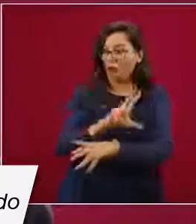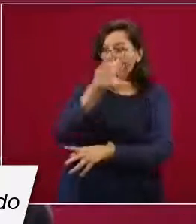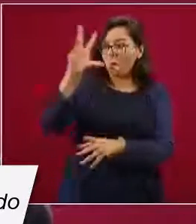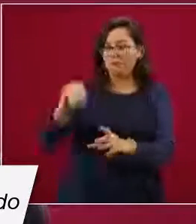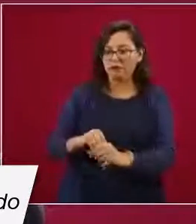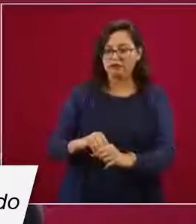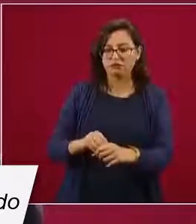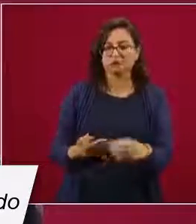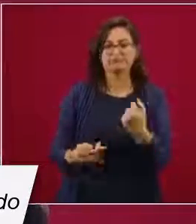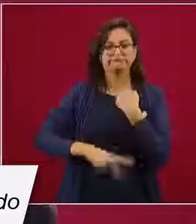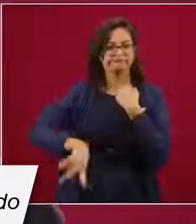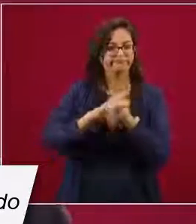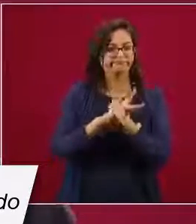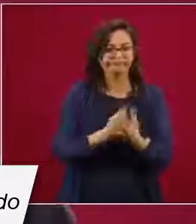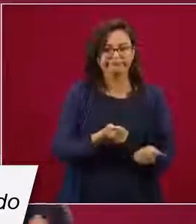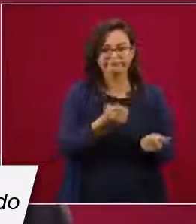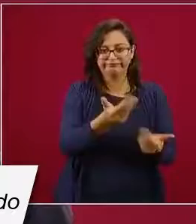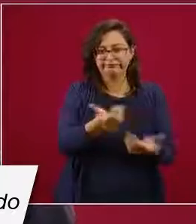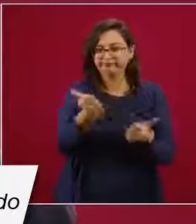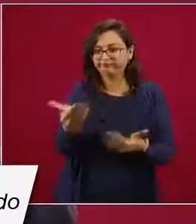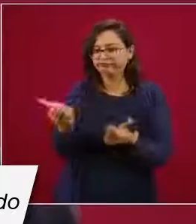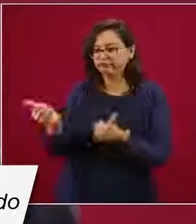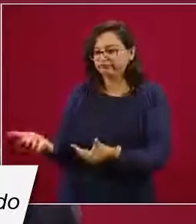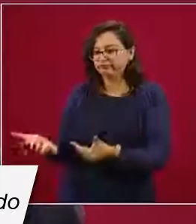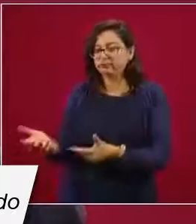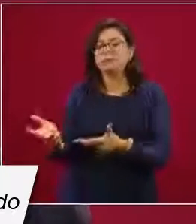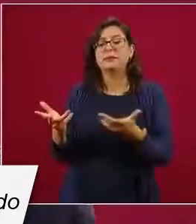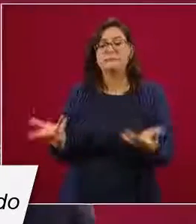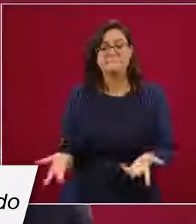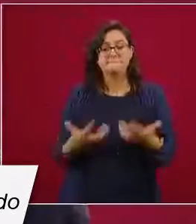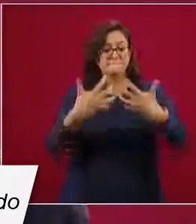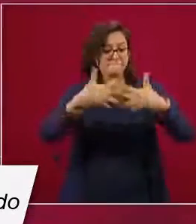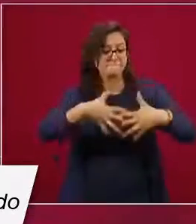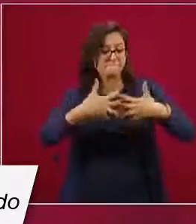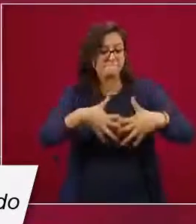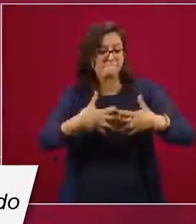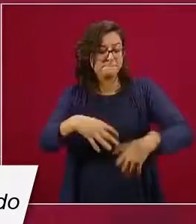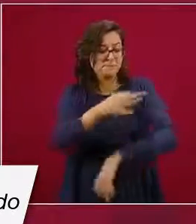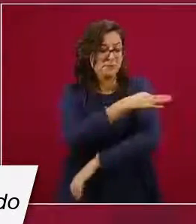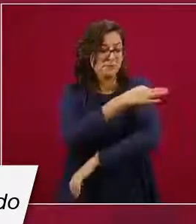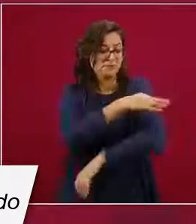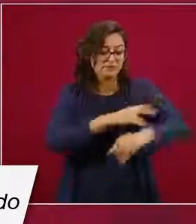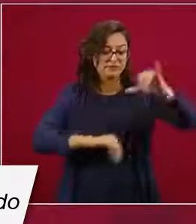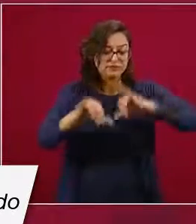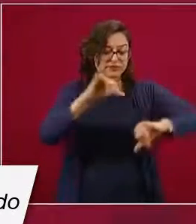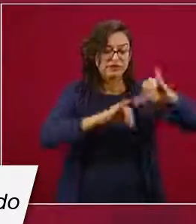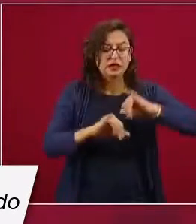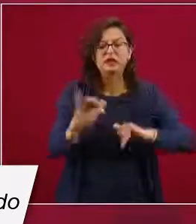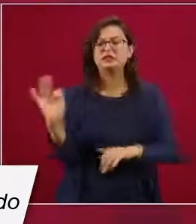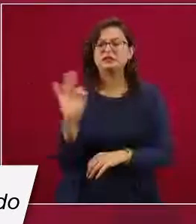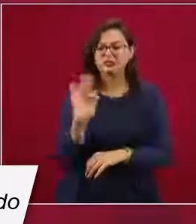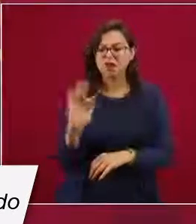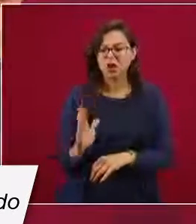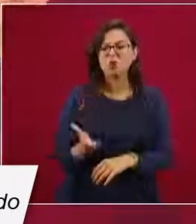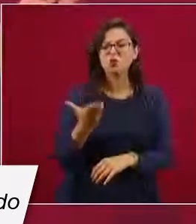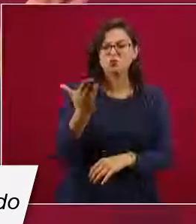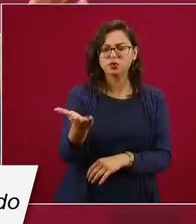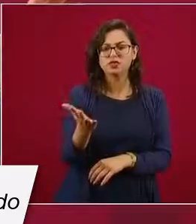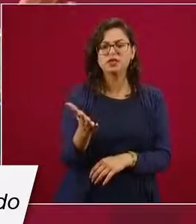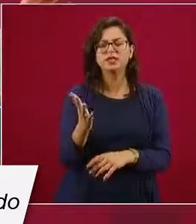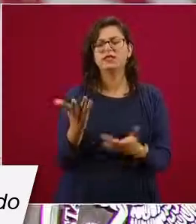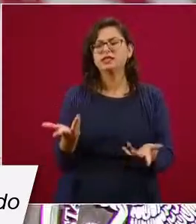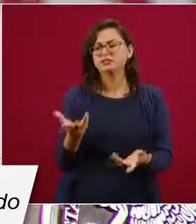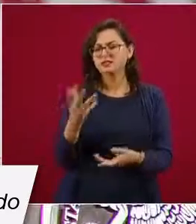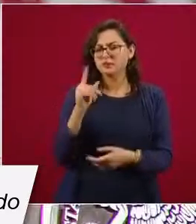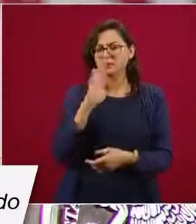cadenas de producción en otras partes del mundo. Ustedes han visto posiblemente anuncios anteriores del Instituto